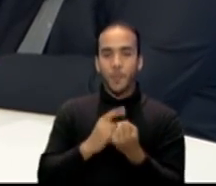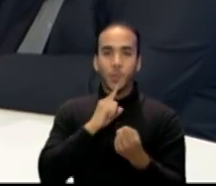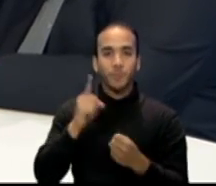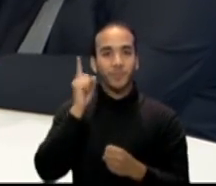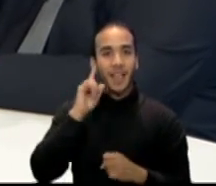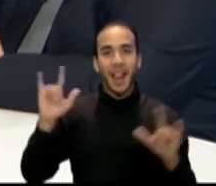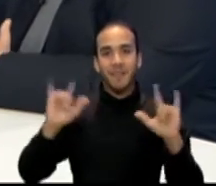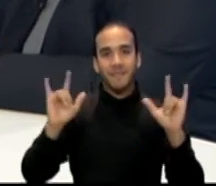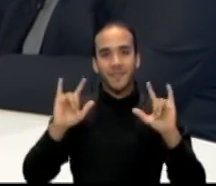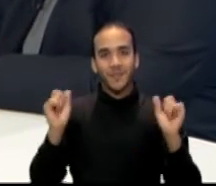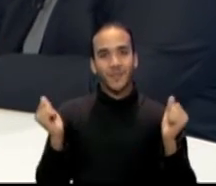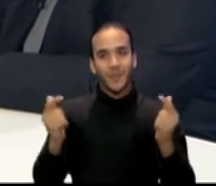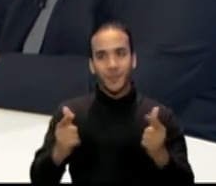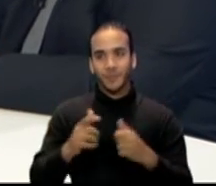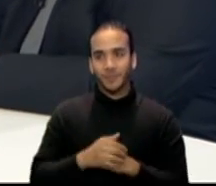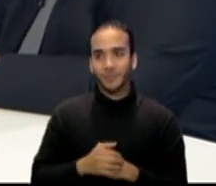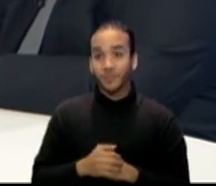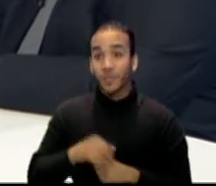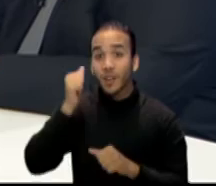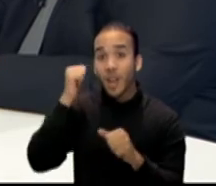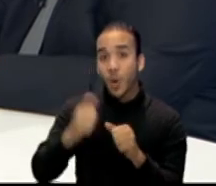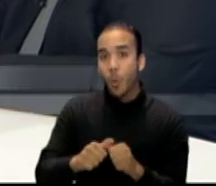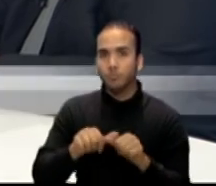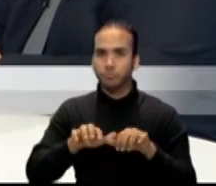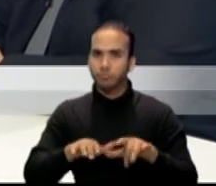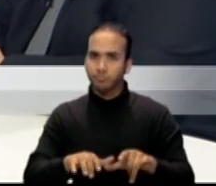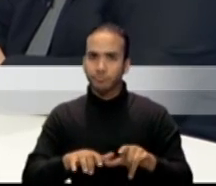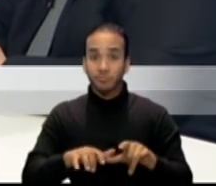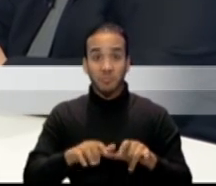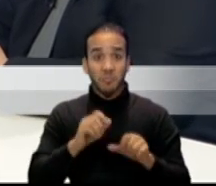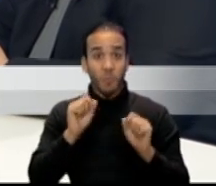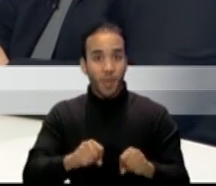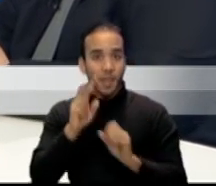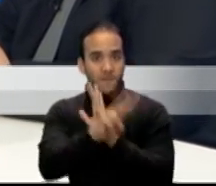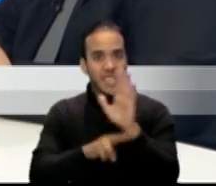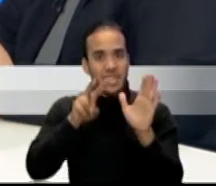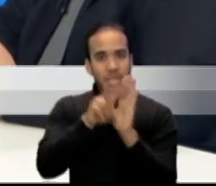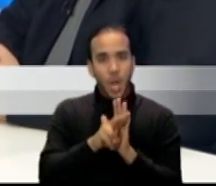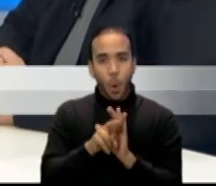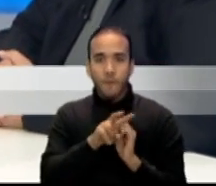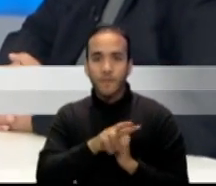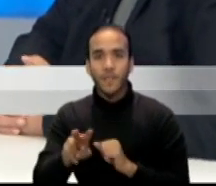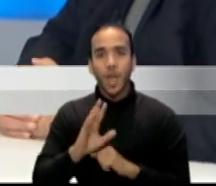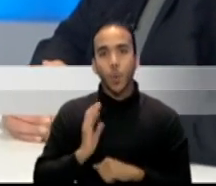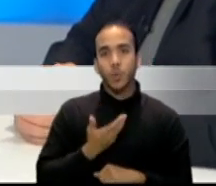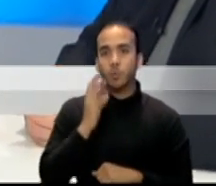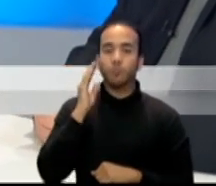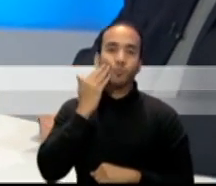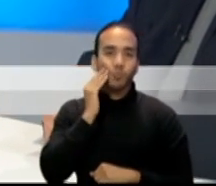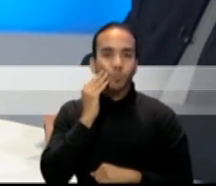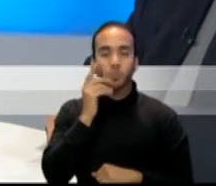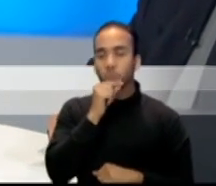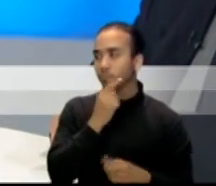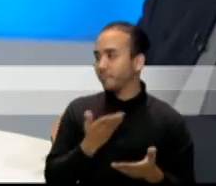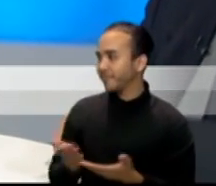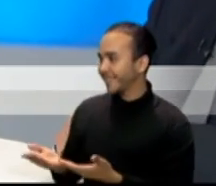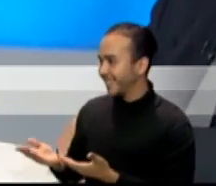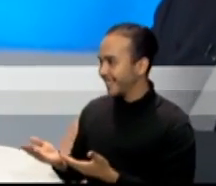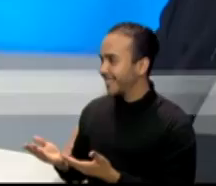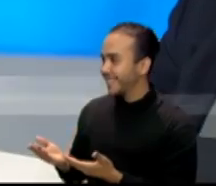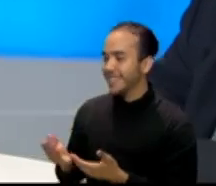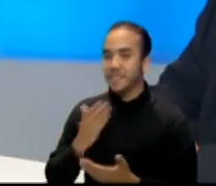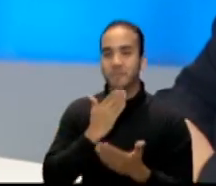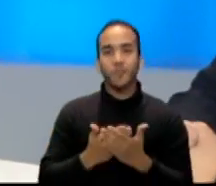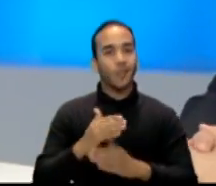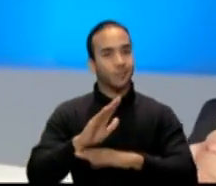love you a todos ustedes. Vamos y recuerden que pueden ver esta entrevista a través de nuestras páginas y redes sociales noticia247.pr en Facebook y Twitter.